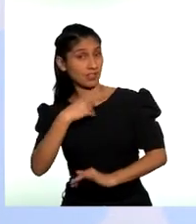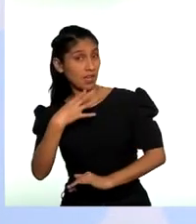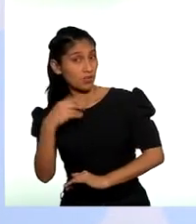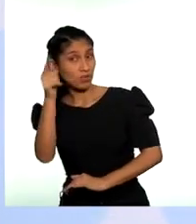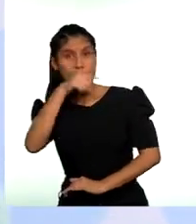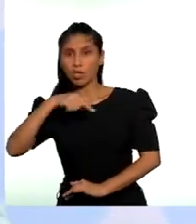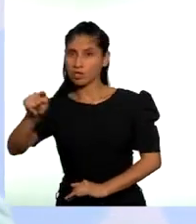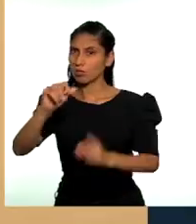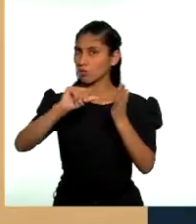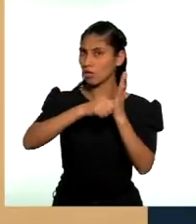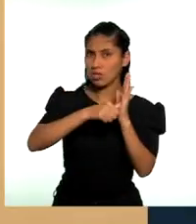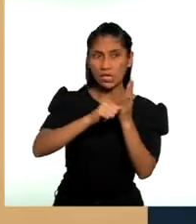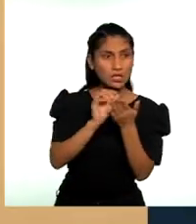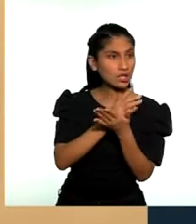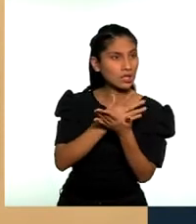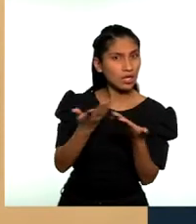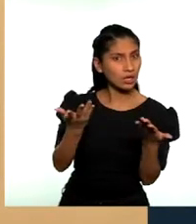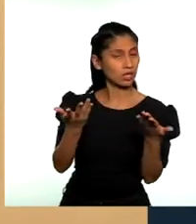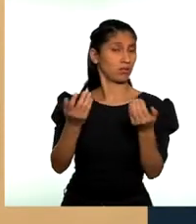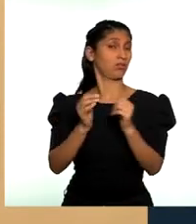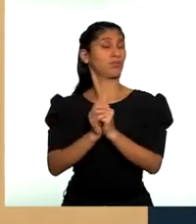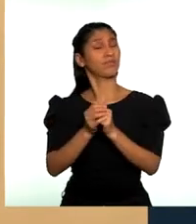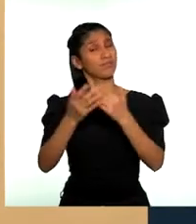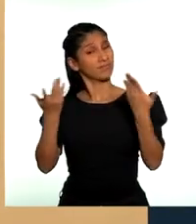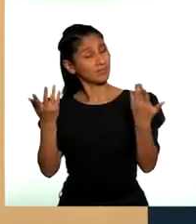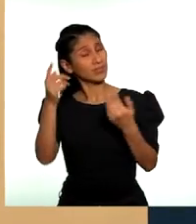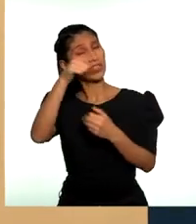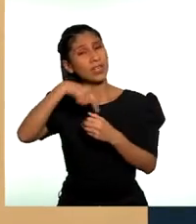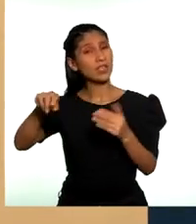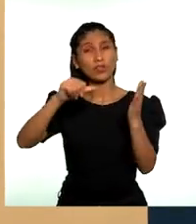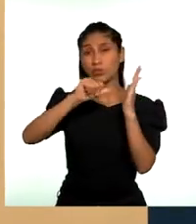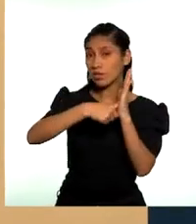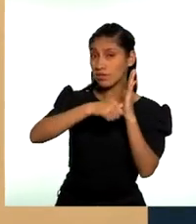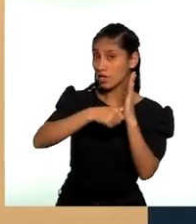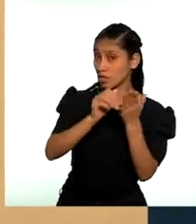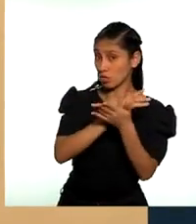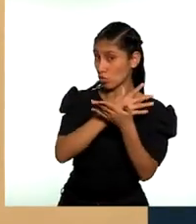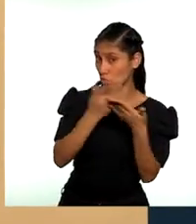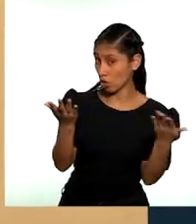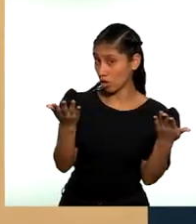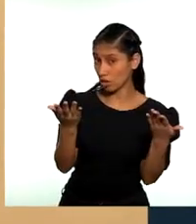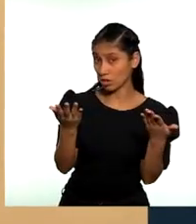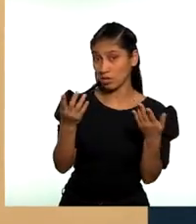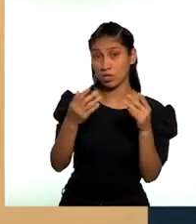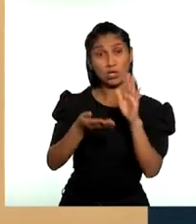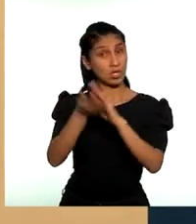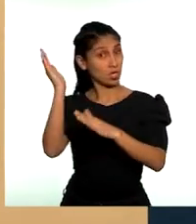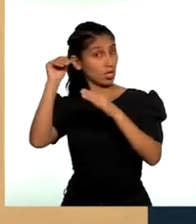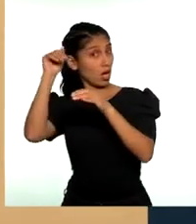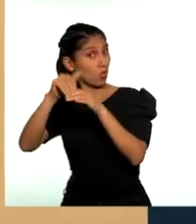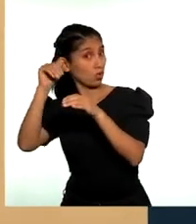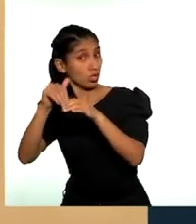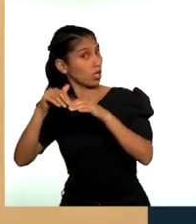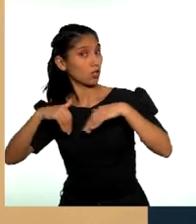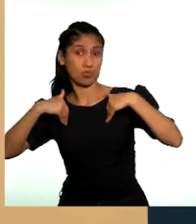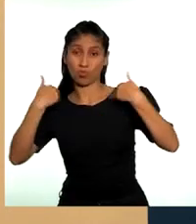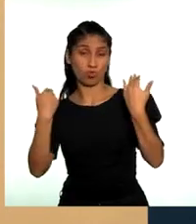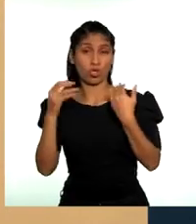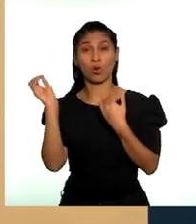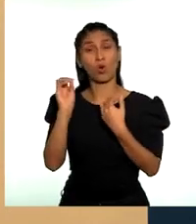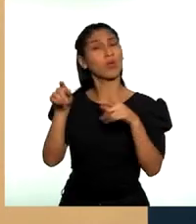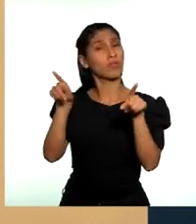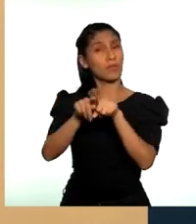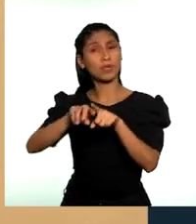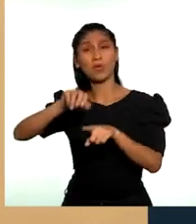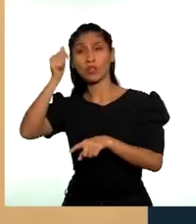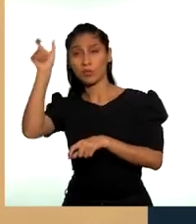DNI. Y sin documento de identidad, no puedes votar o ser elegida o elegido